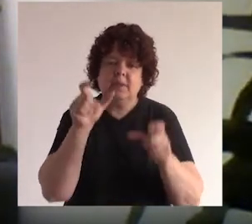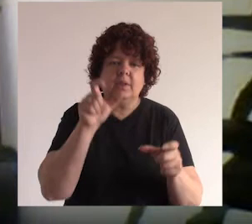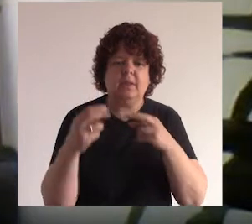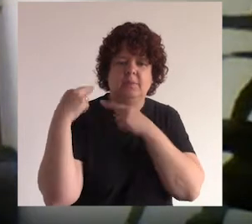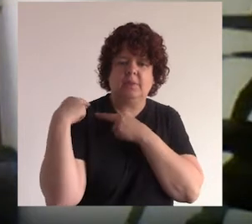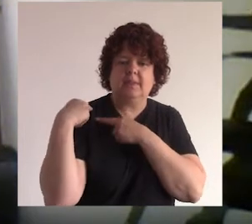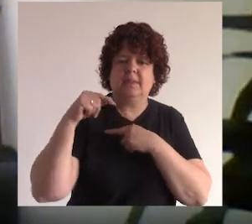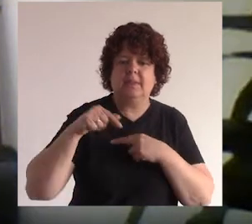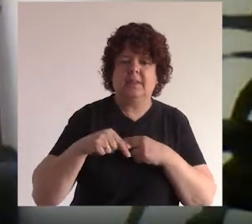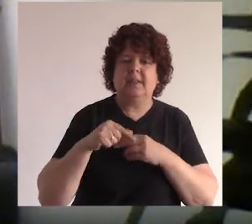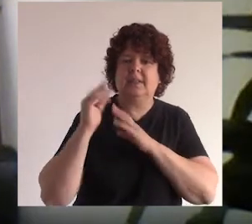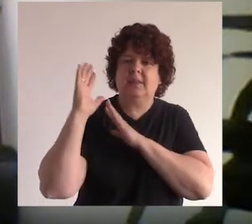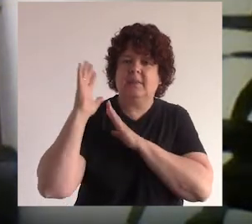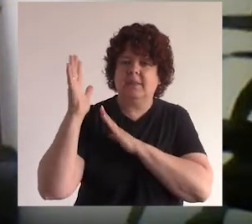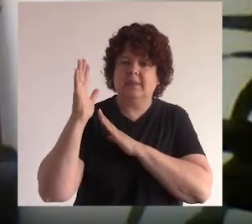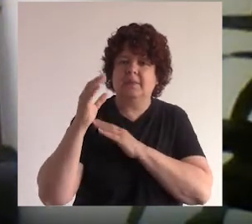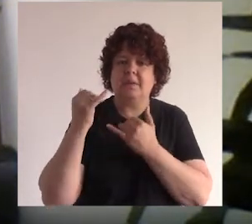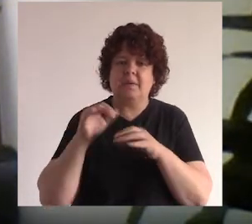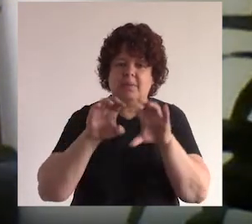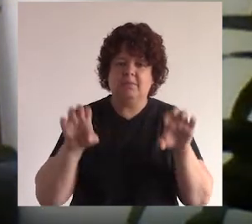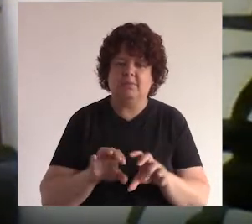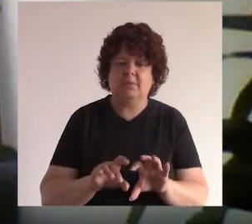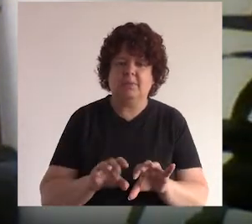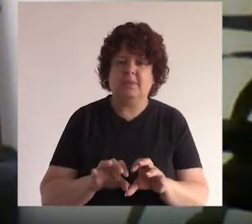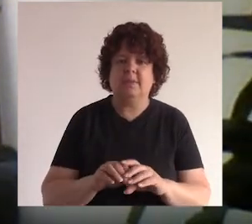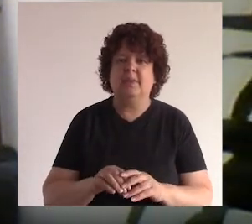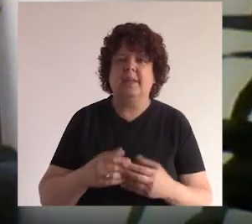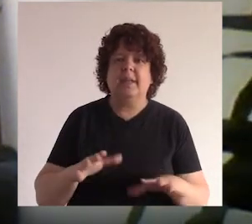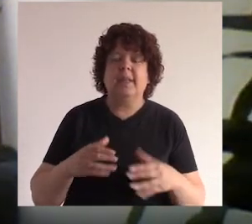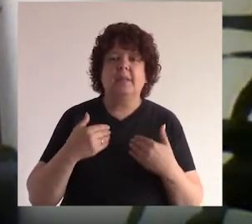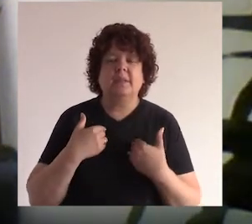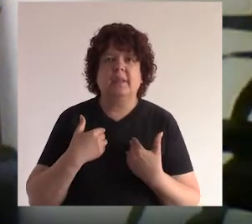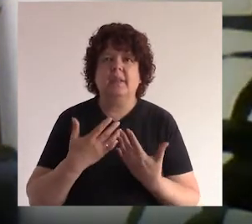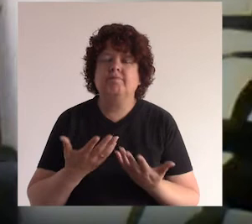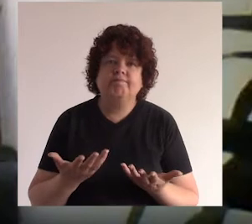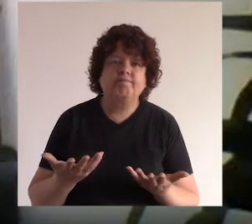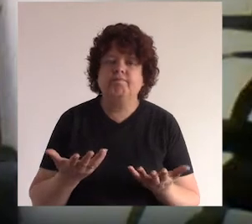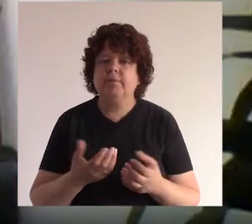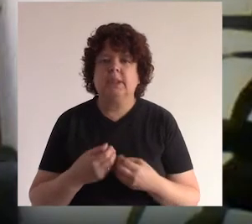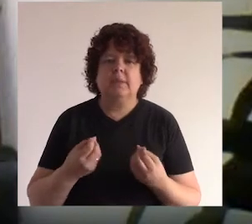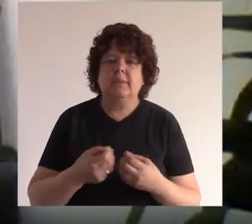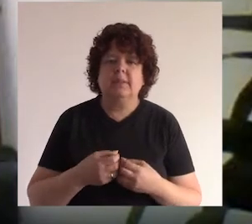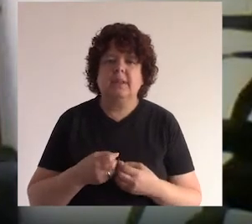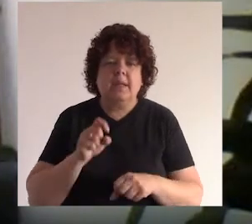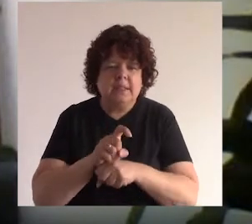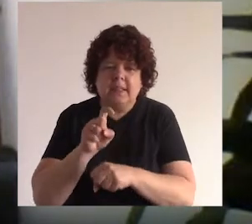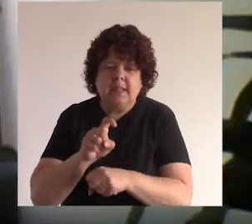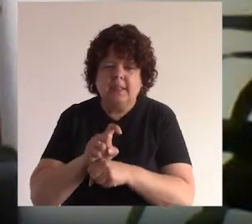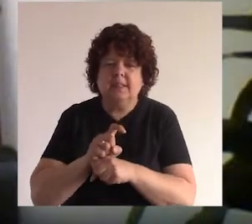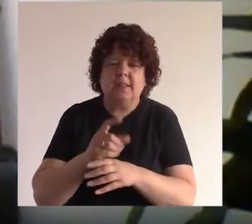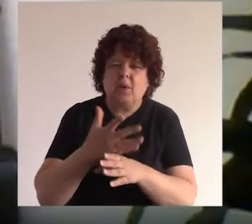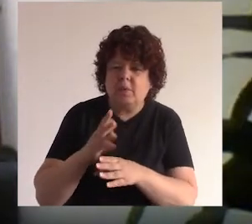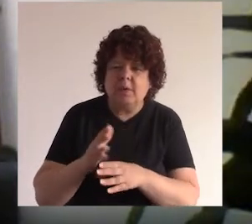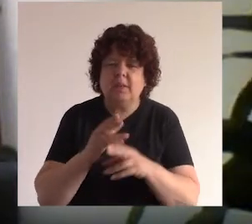los organizadores de estos eventos virtuales ahora y que de hecho lleva mucha enseñanza,